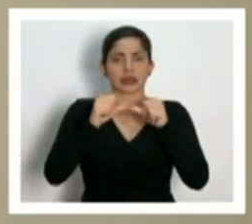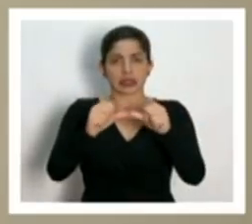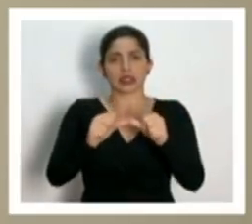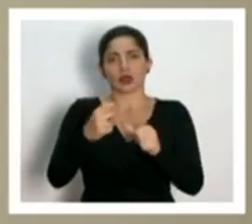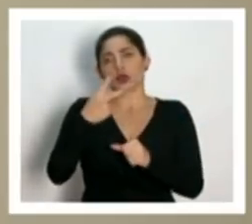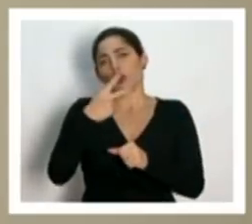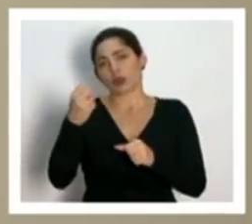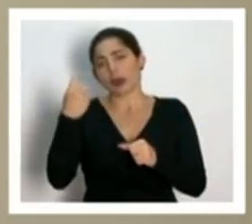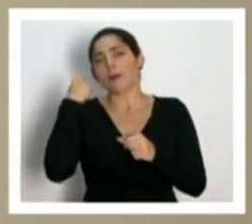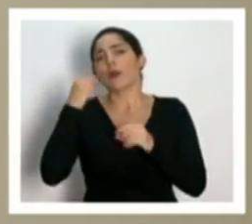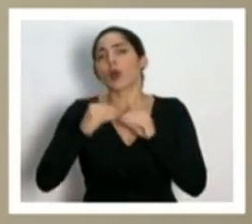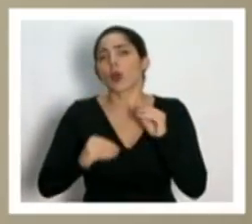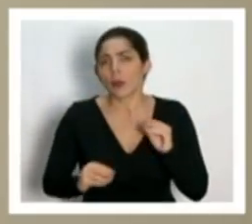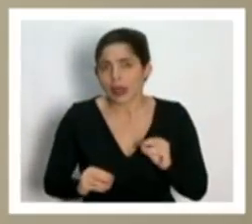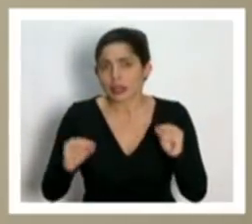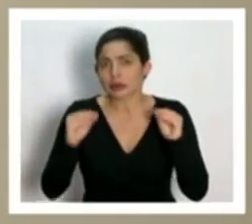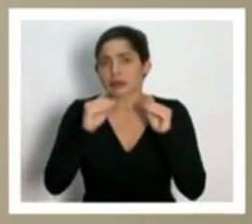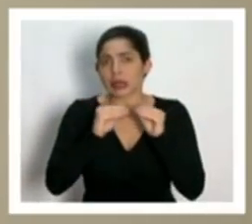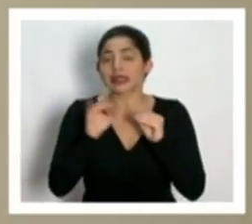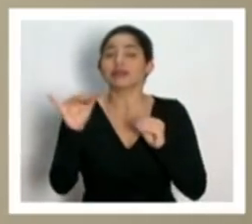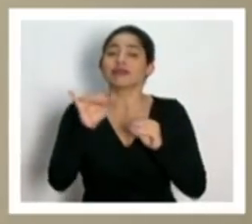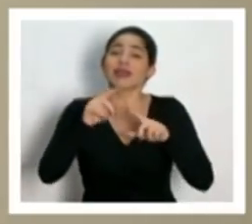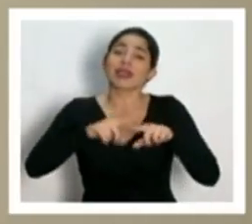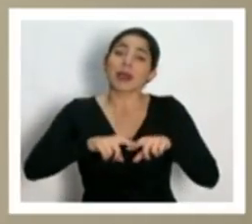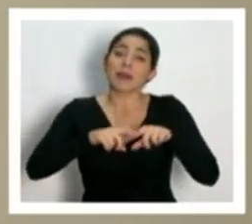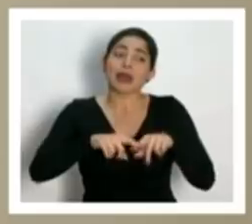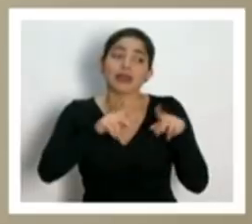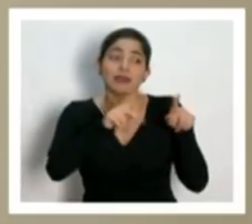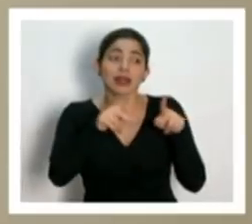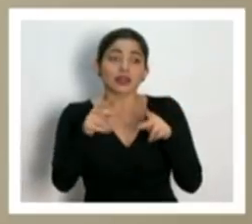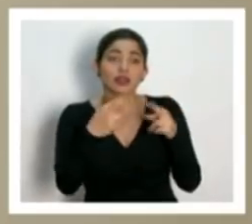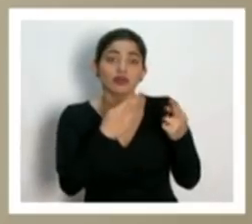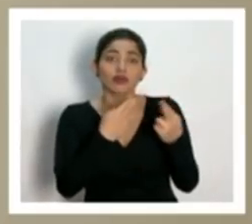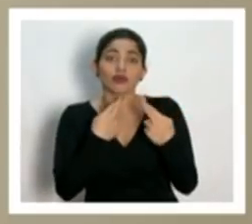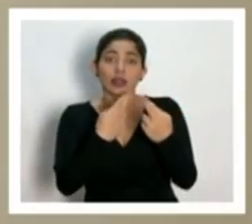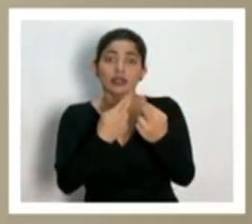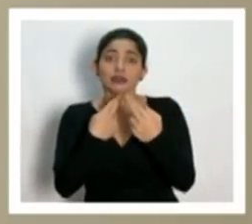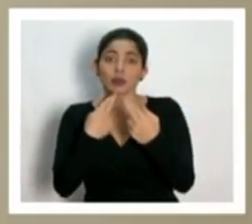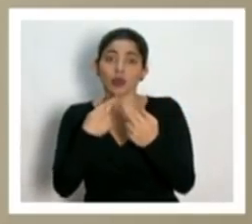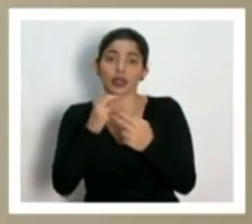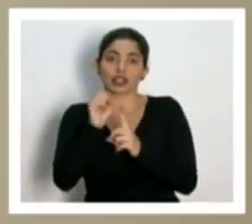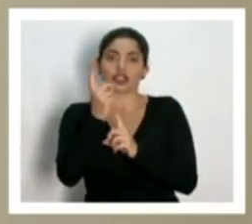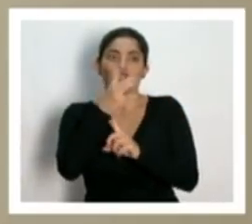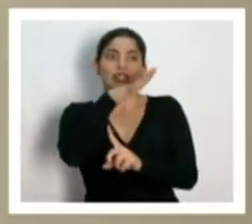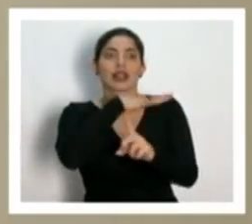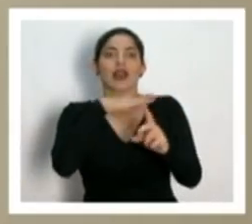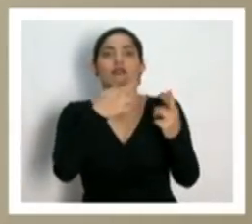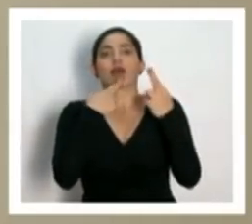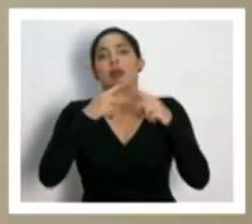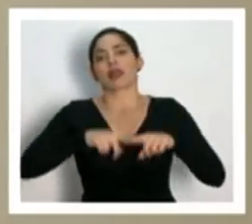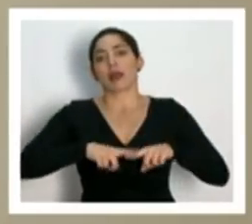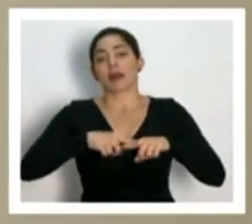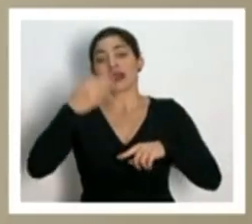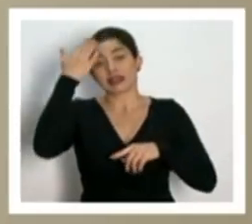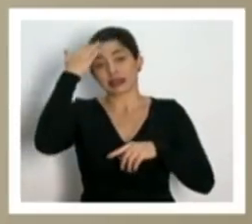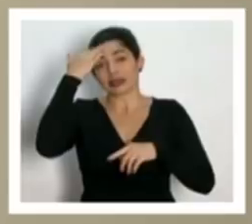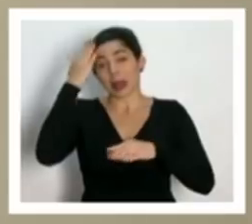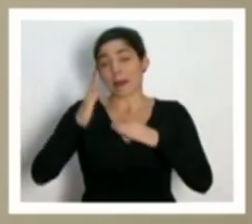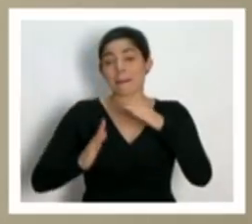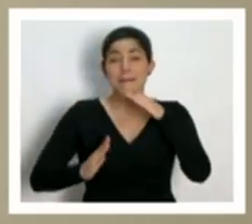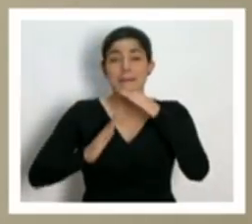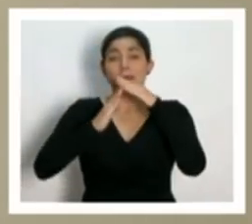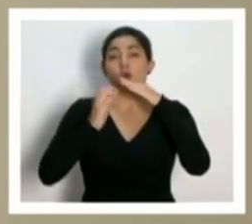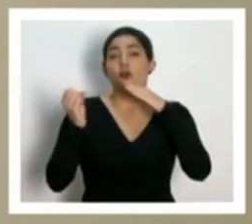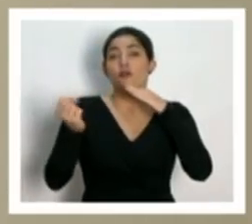meses más. Eso va a depender también mucho de la respuesta que tengamos por parte de la sociedad. Sabemos que un pico, ya lo hemos dicho, muy